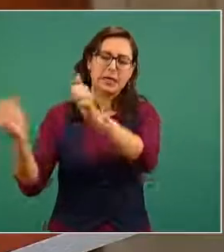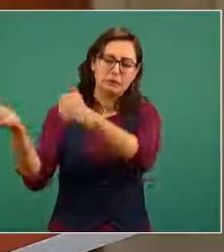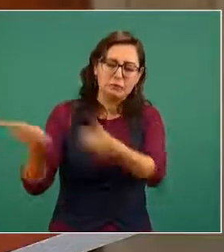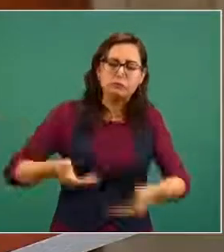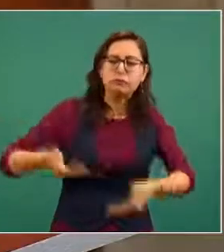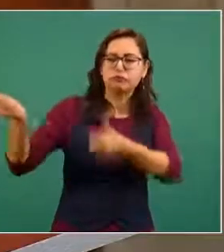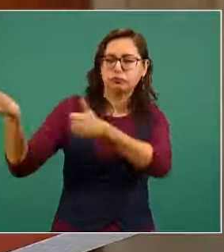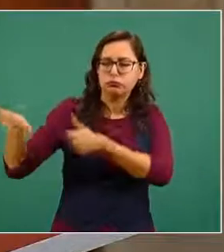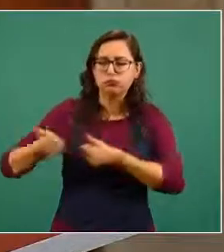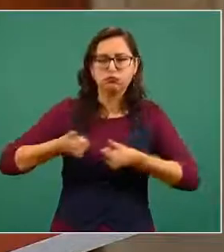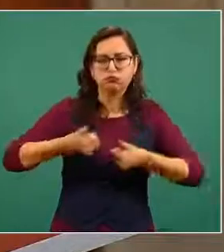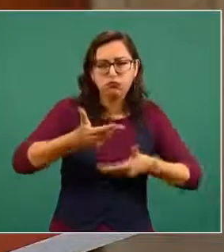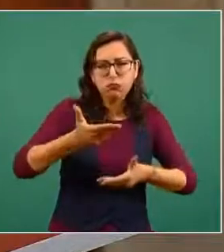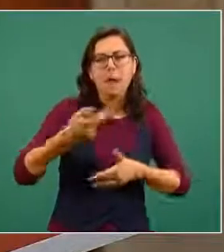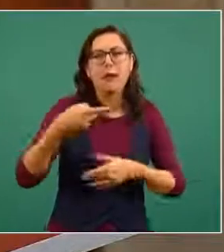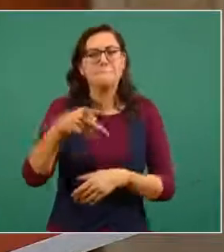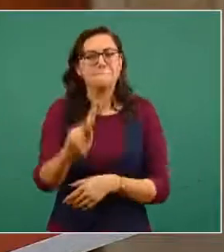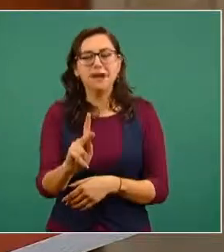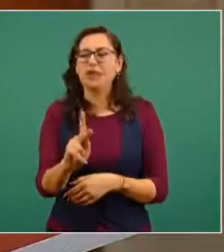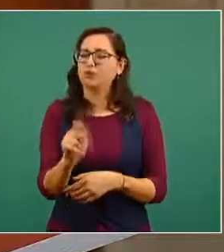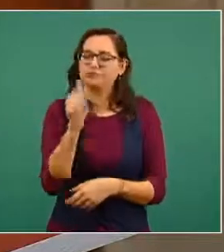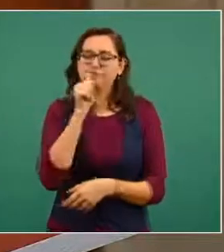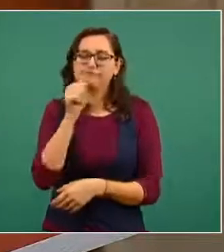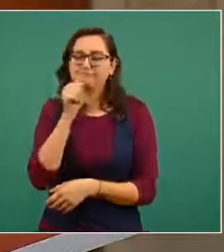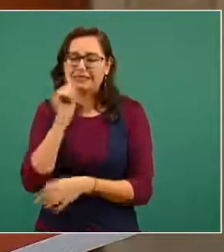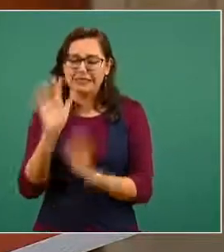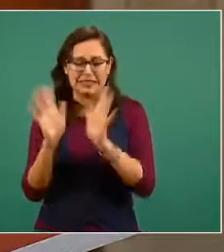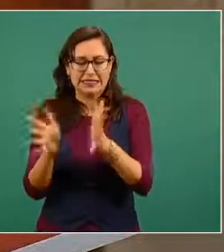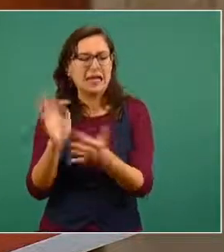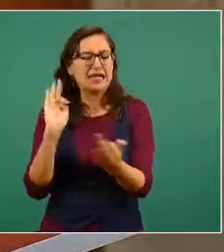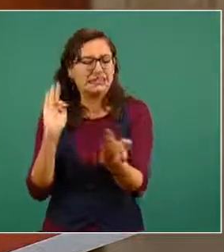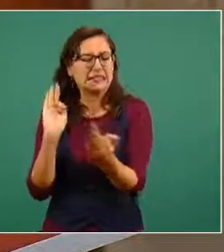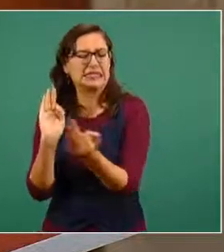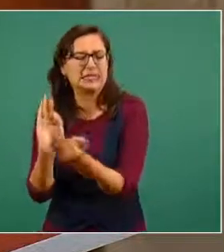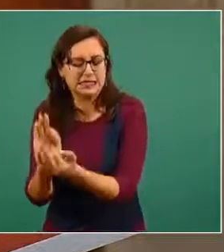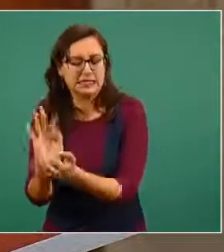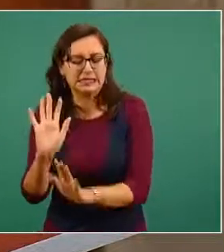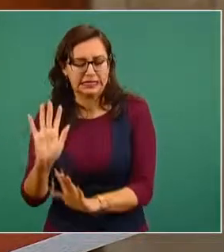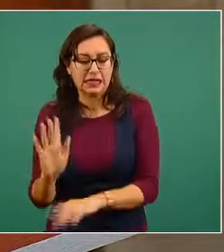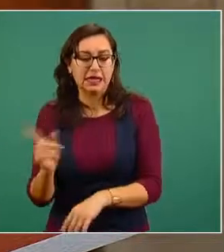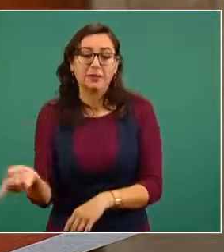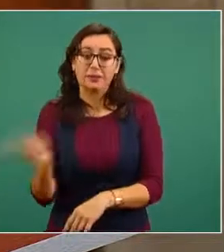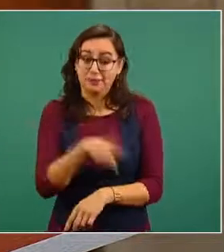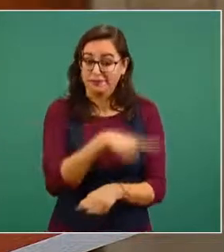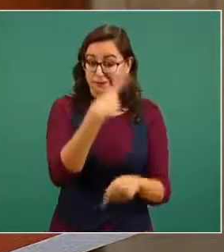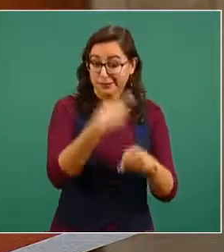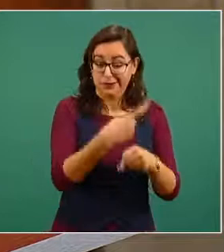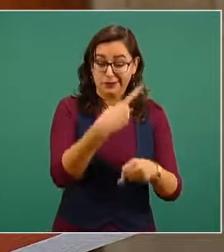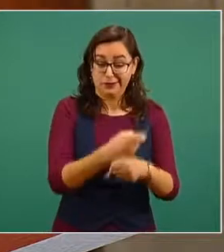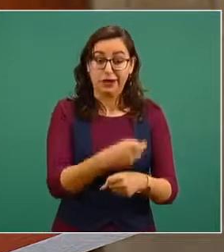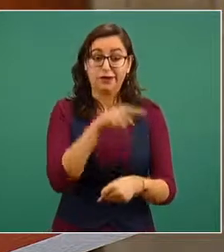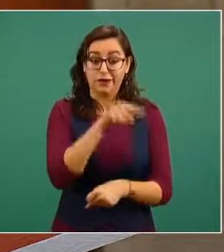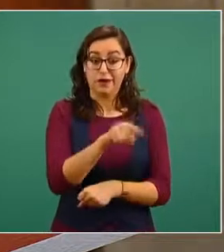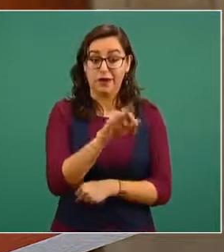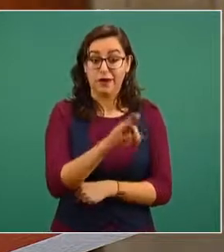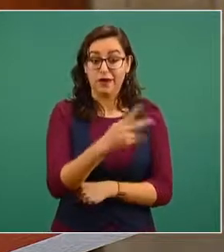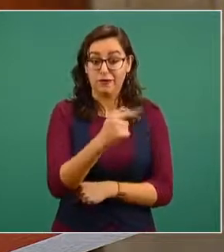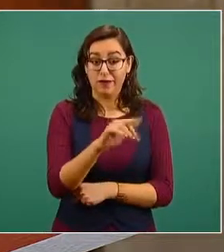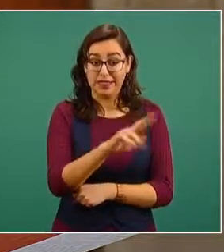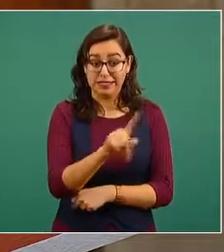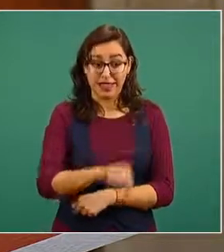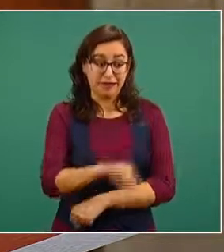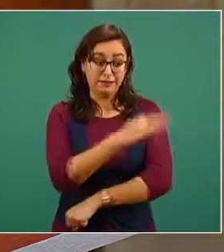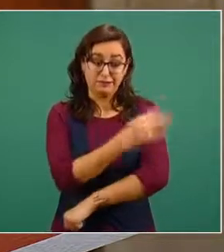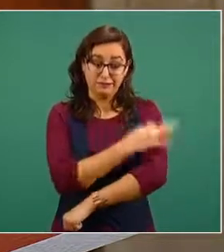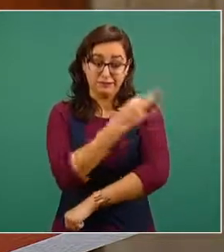son los laboratorios es esta farmacéutica Pfizer y